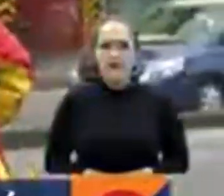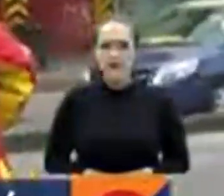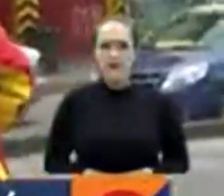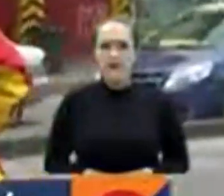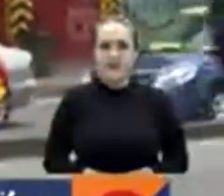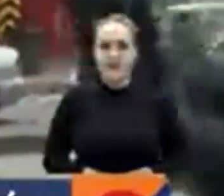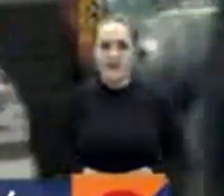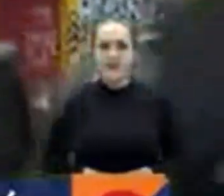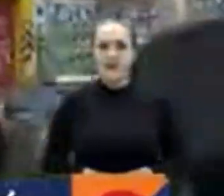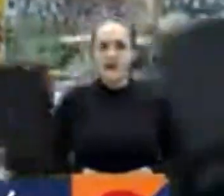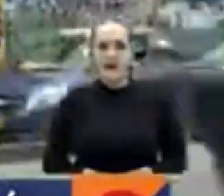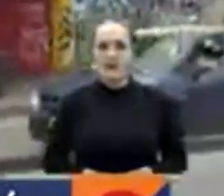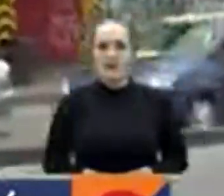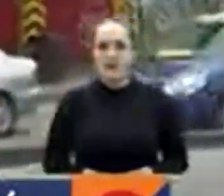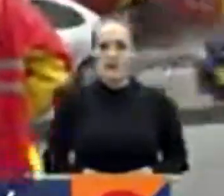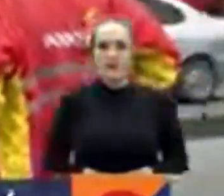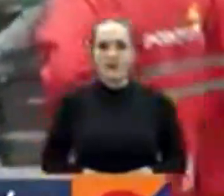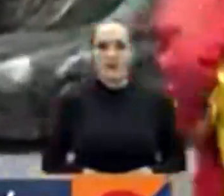RTVC